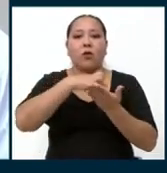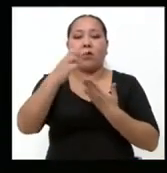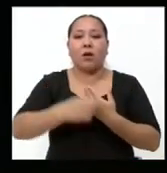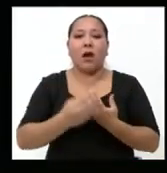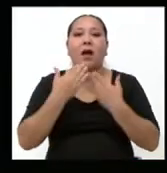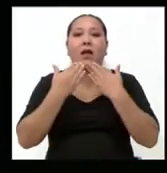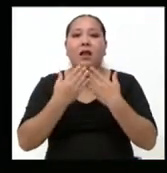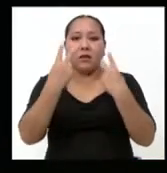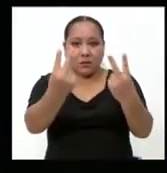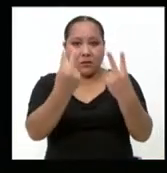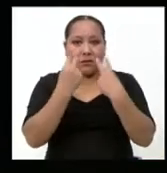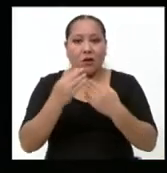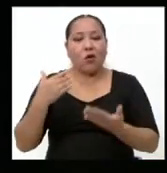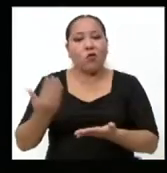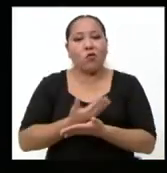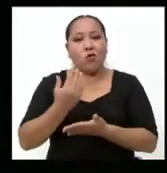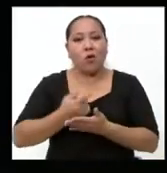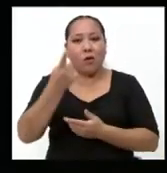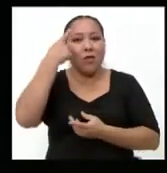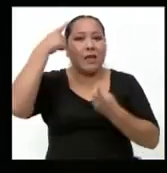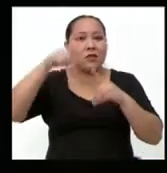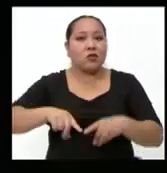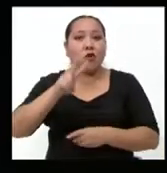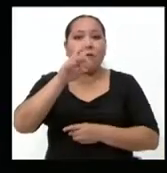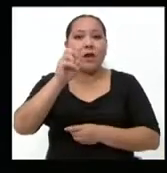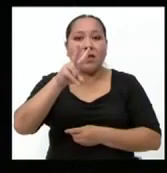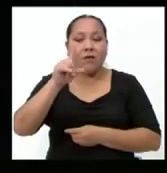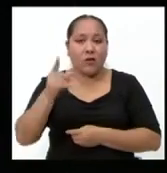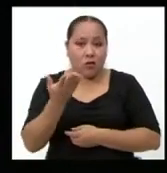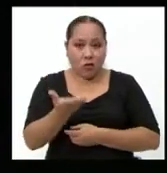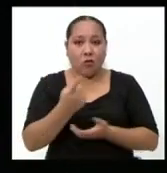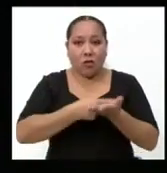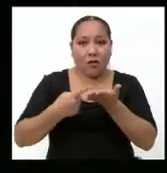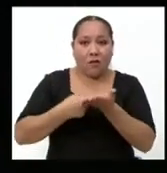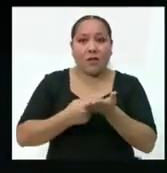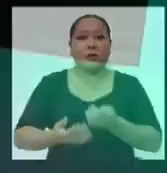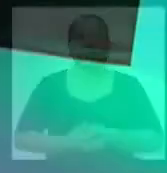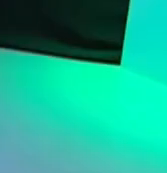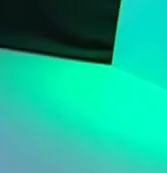por su sintonía y hasta una nueva edición de Tu Decisión 2021, El Debate.